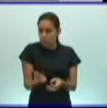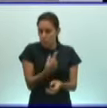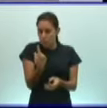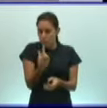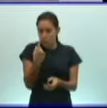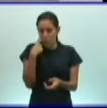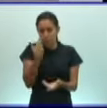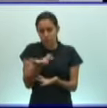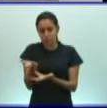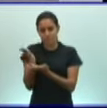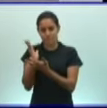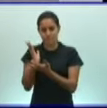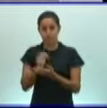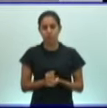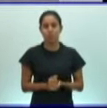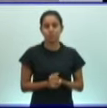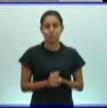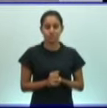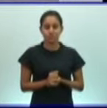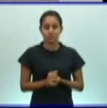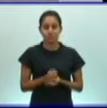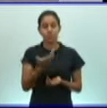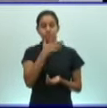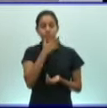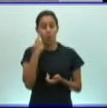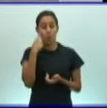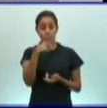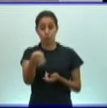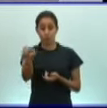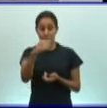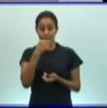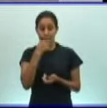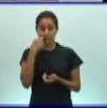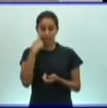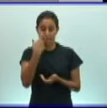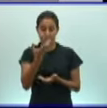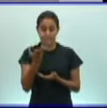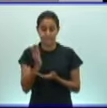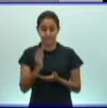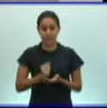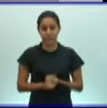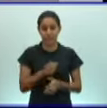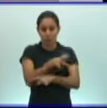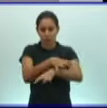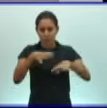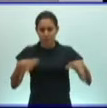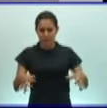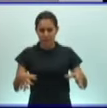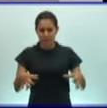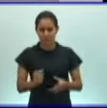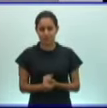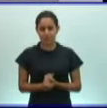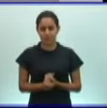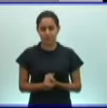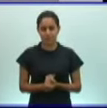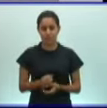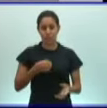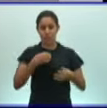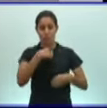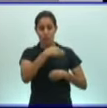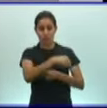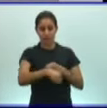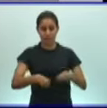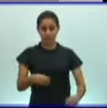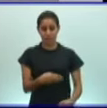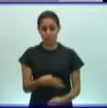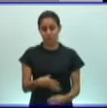la siguiente diapositiva. Como ustedes pueden ver, los animales se originaron de organismos coloniales primitivos, que eran